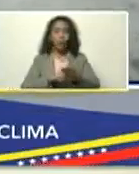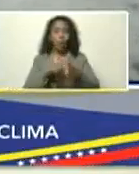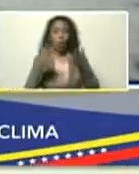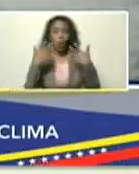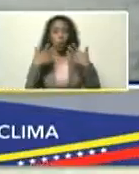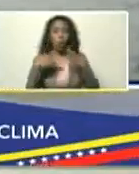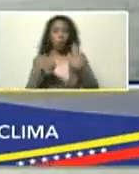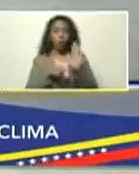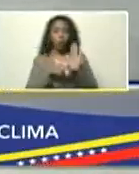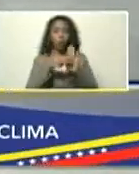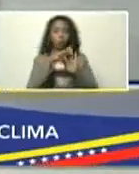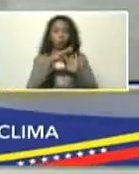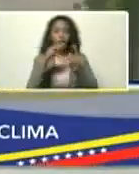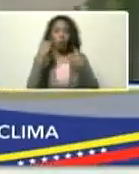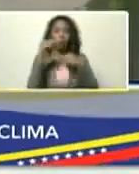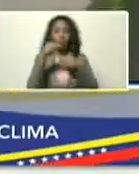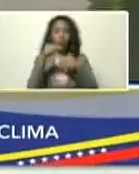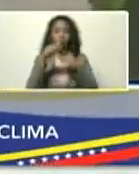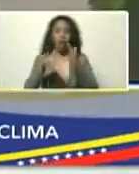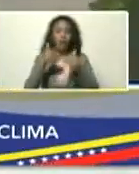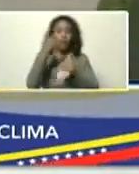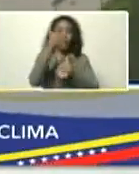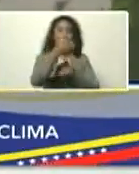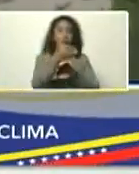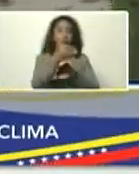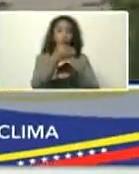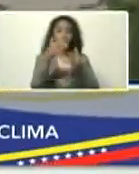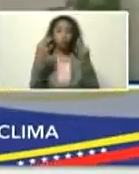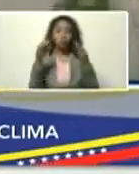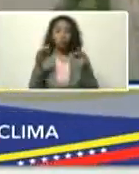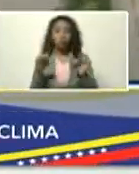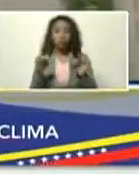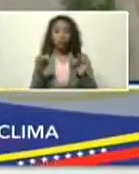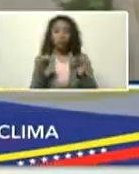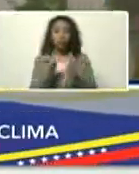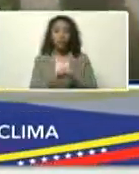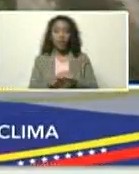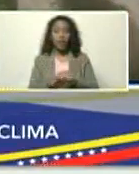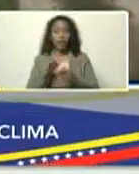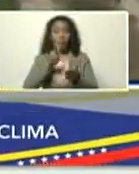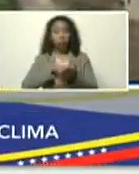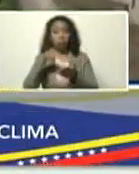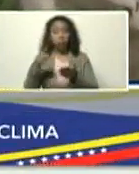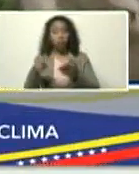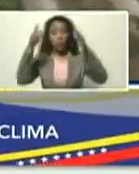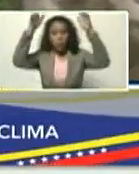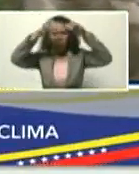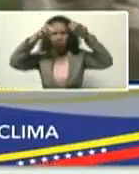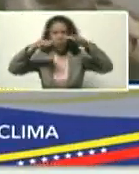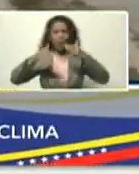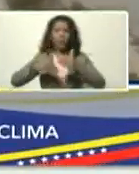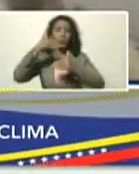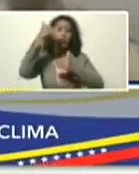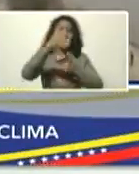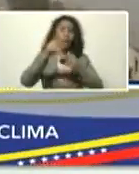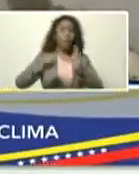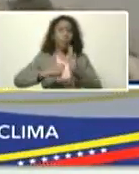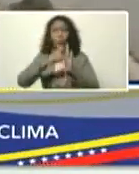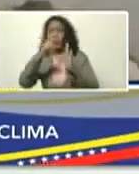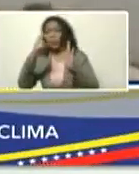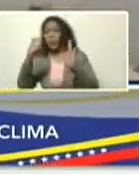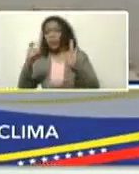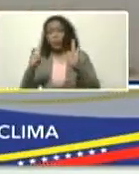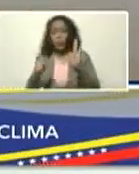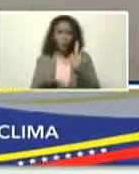a un nivel, fuera de lo normal, y, de caída de lluvia, fuera, totalmente,